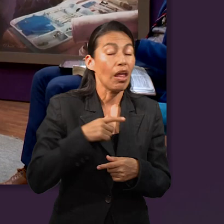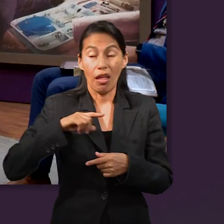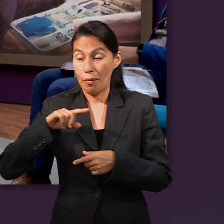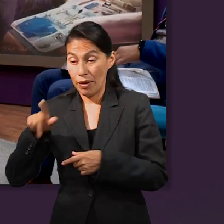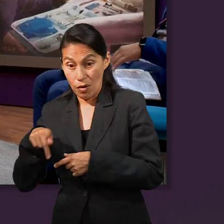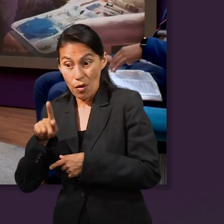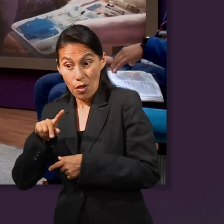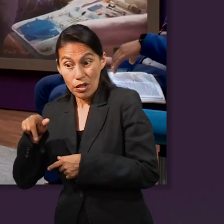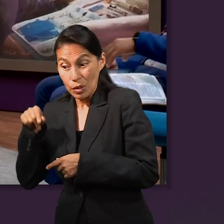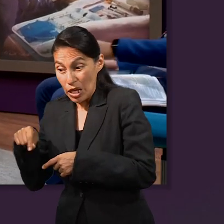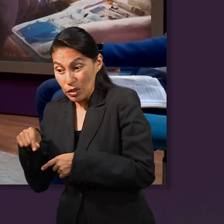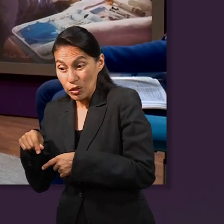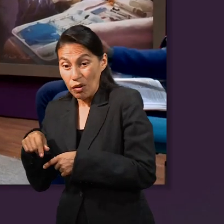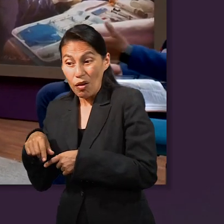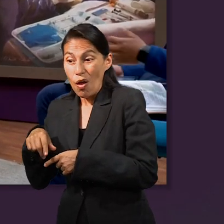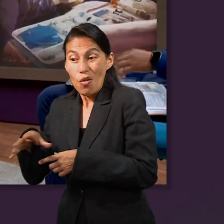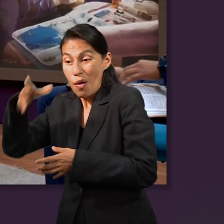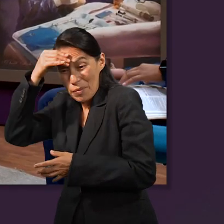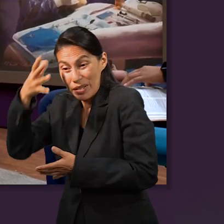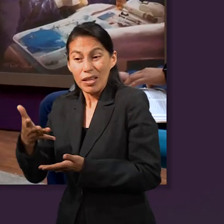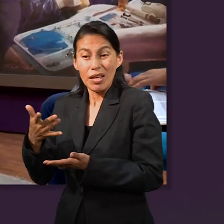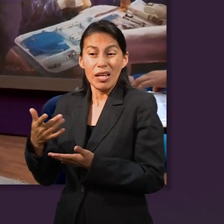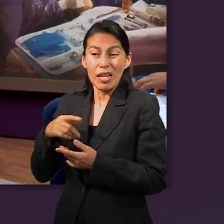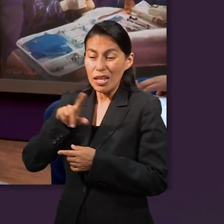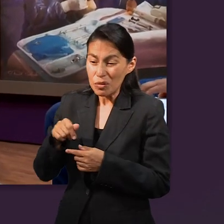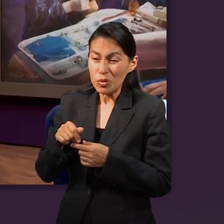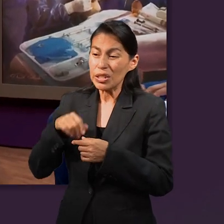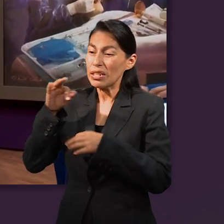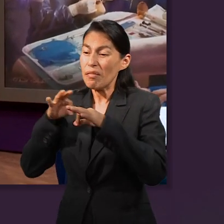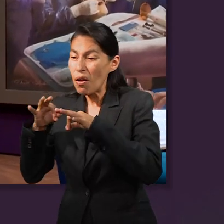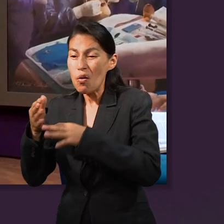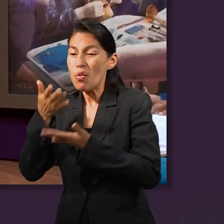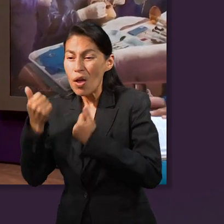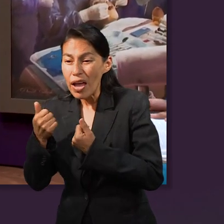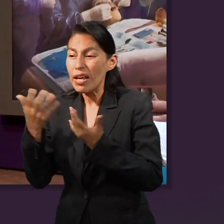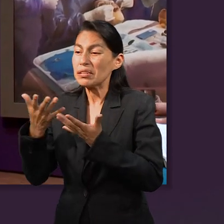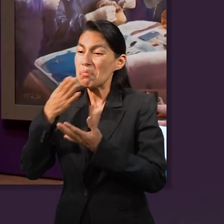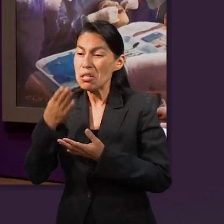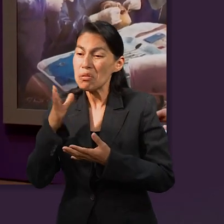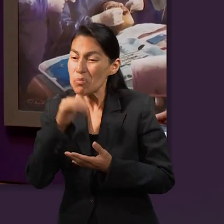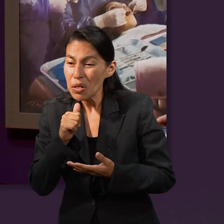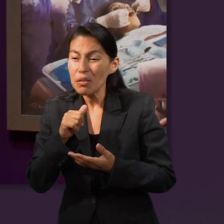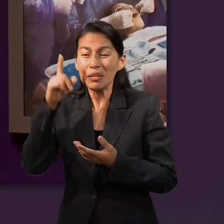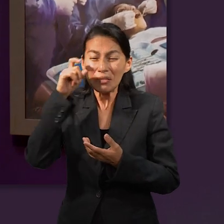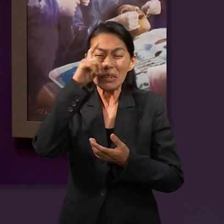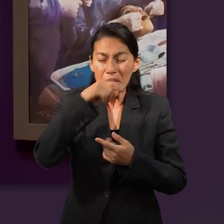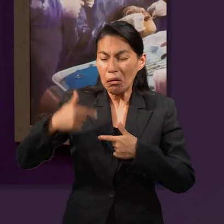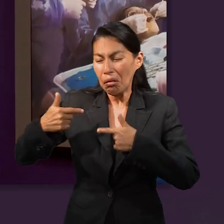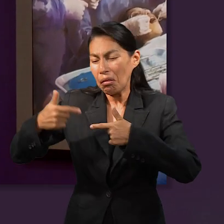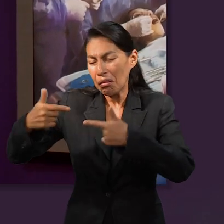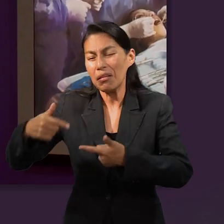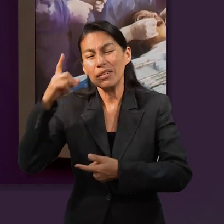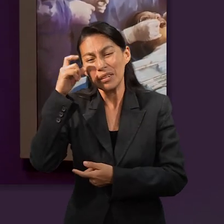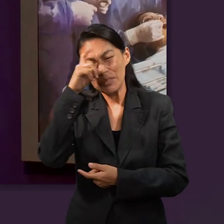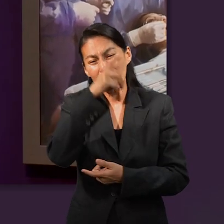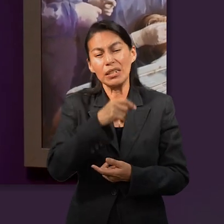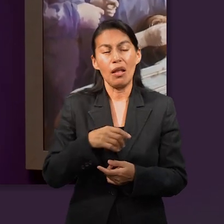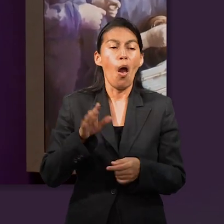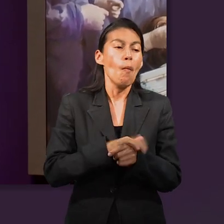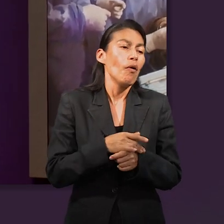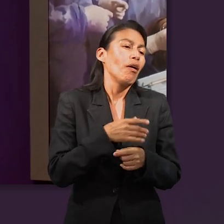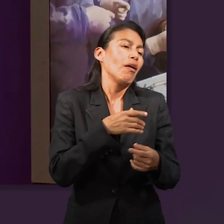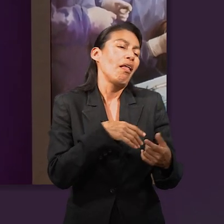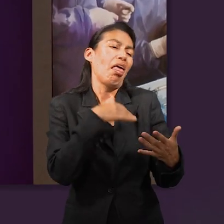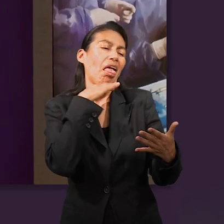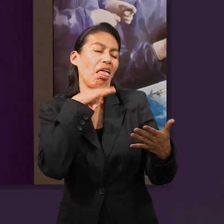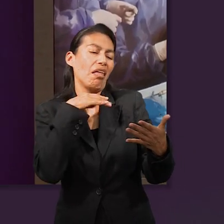me va a seguir afectando en cosas que no aprendí, que cuando llegue a trabajar no voy a poder hacer las cosas bien. O sea, es todo un domino que por ese placer inmediato